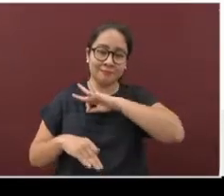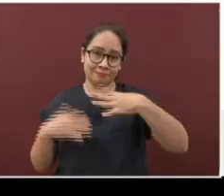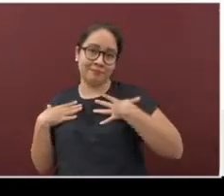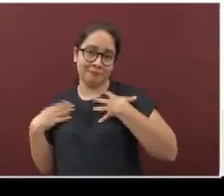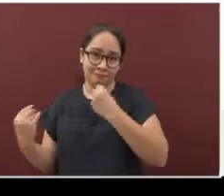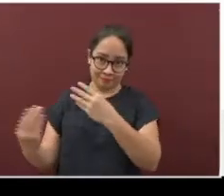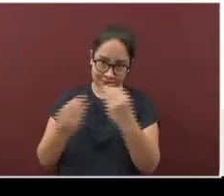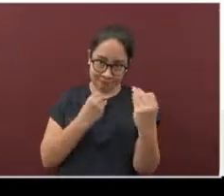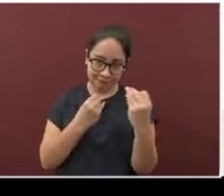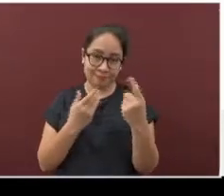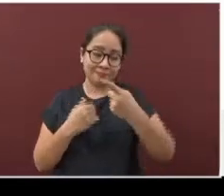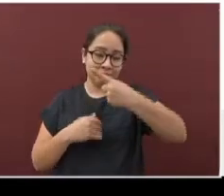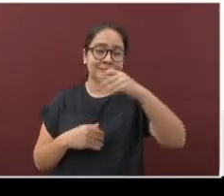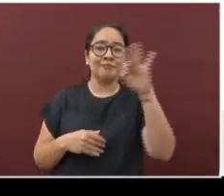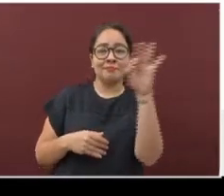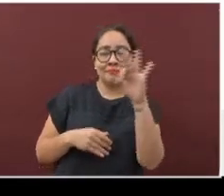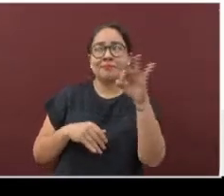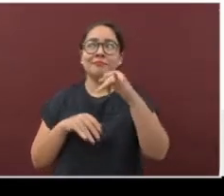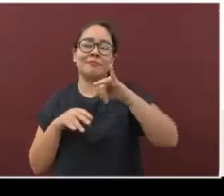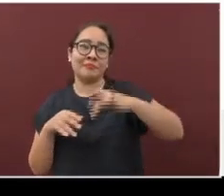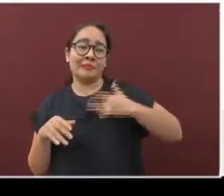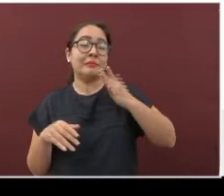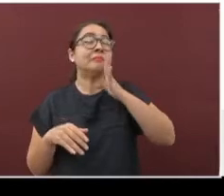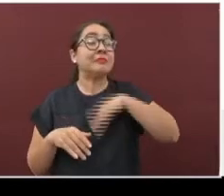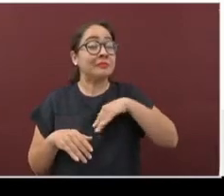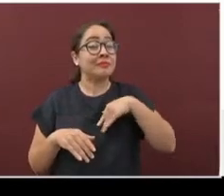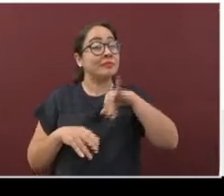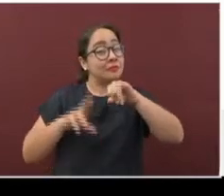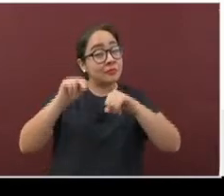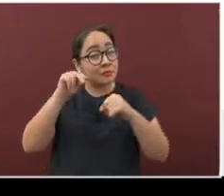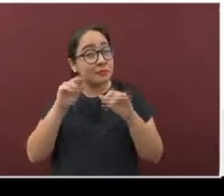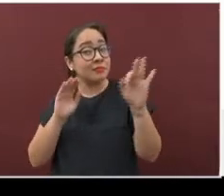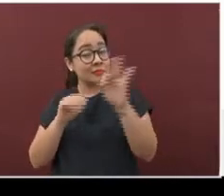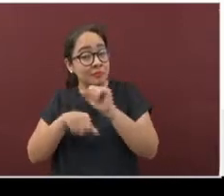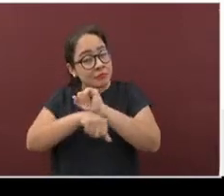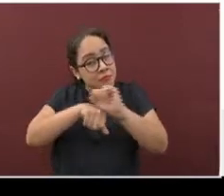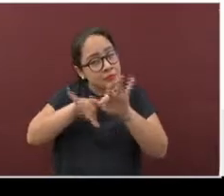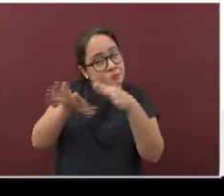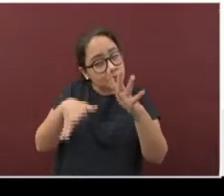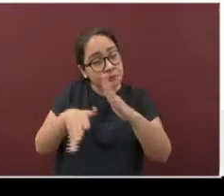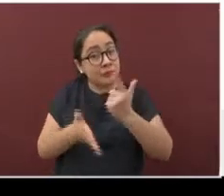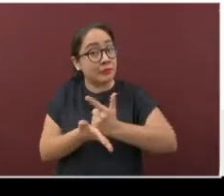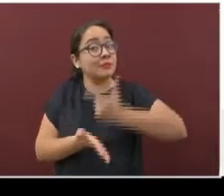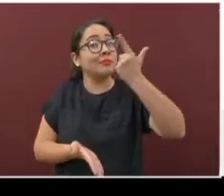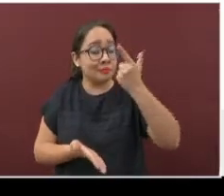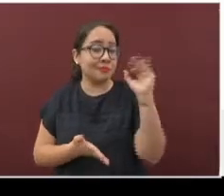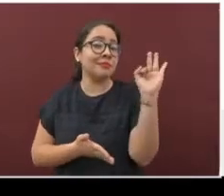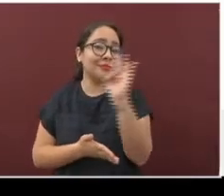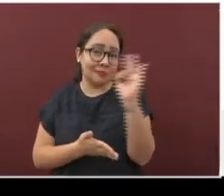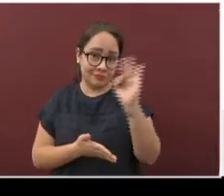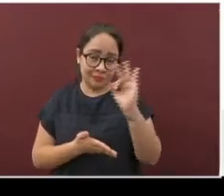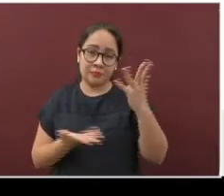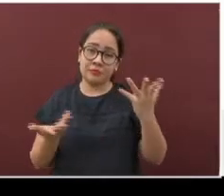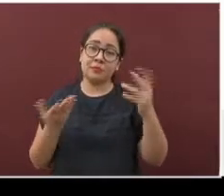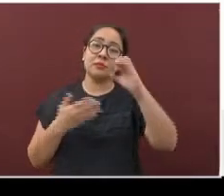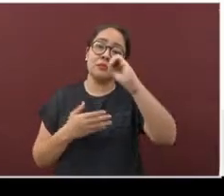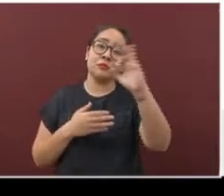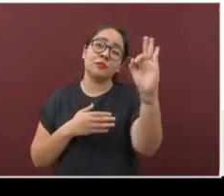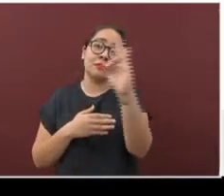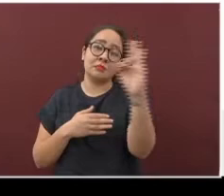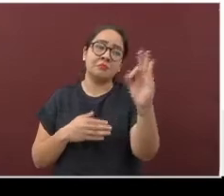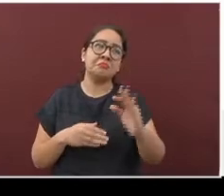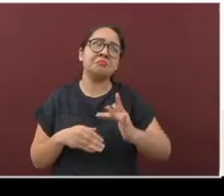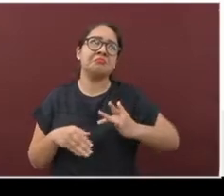mismas, que pueden desarrollar los síntomas y presentar cuadros clínicos leves, moderados o incluso graves, o bien permanecer